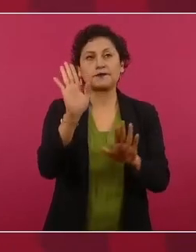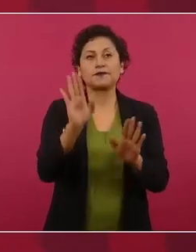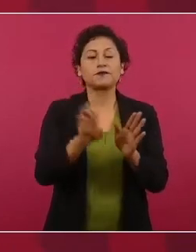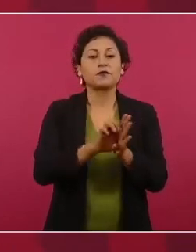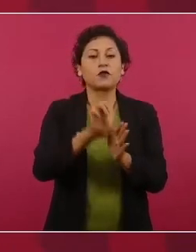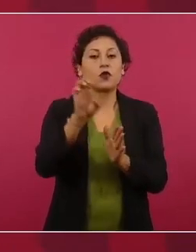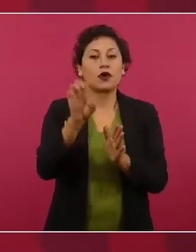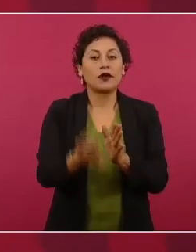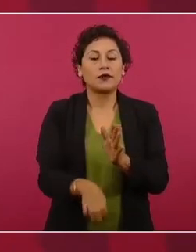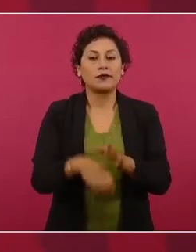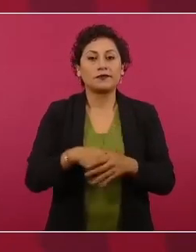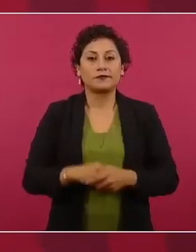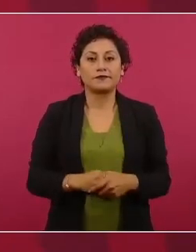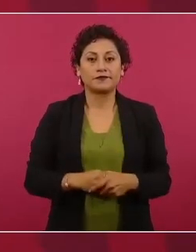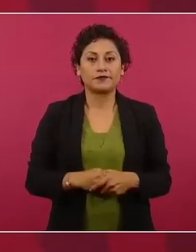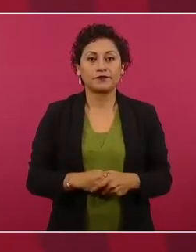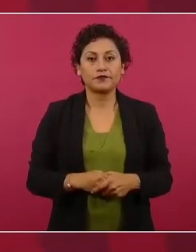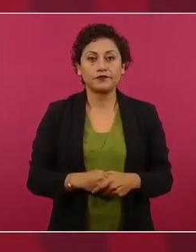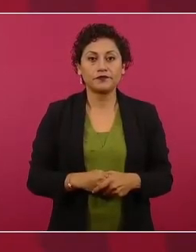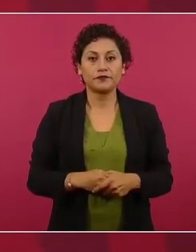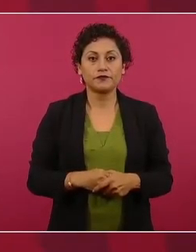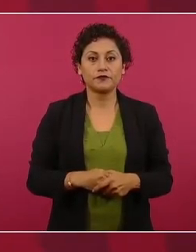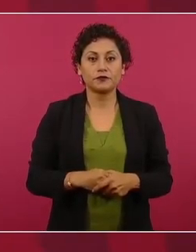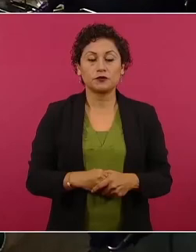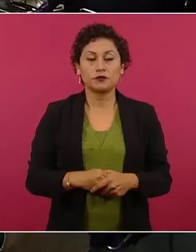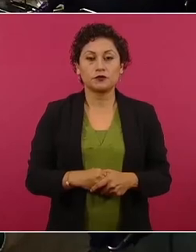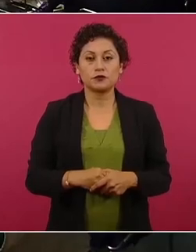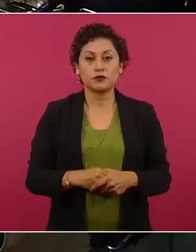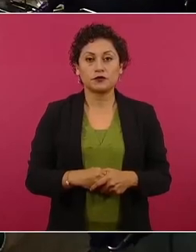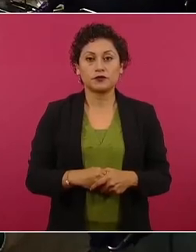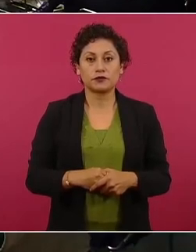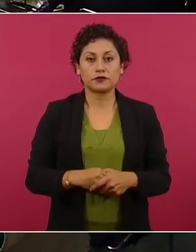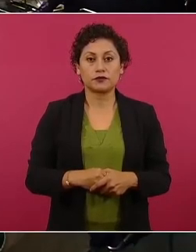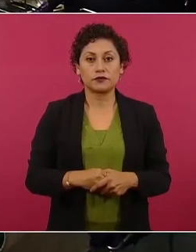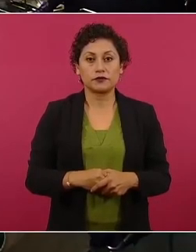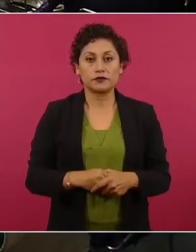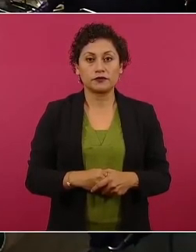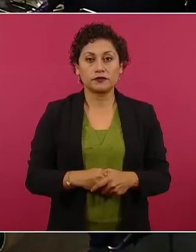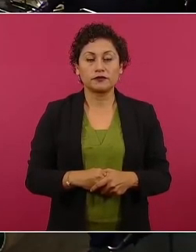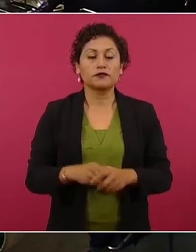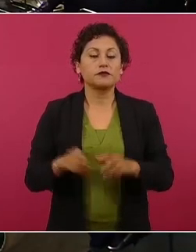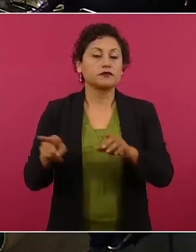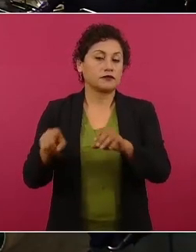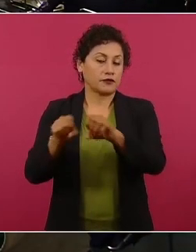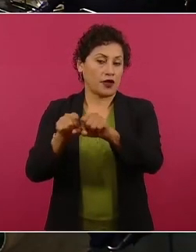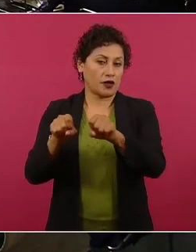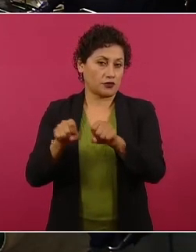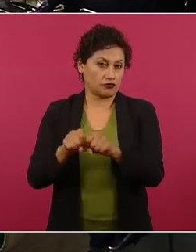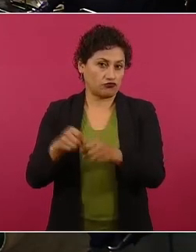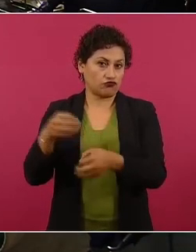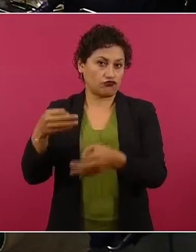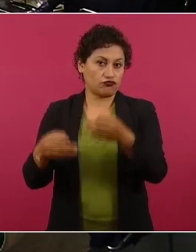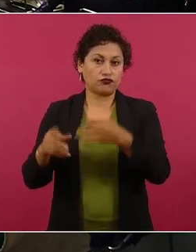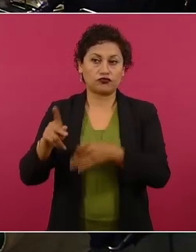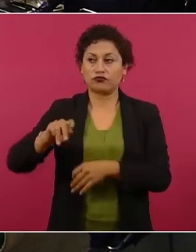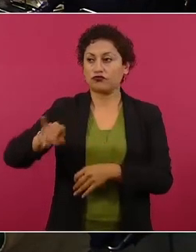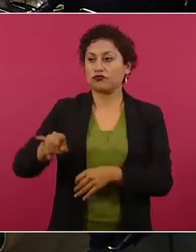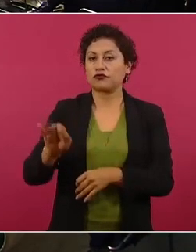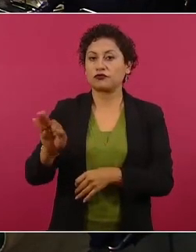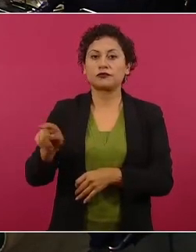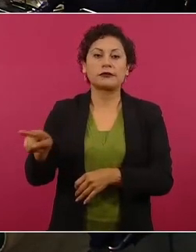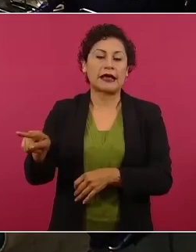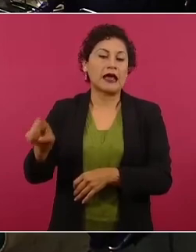el Poder Judicial, en este caso la Suprema Corte,